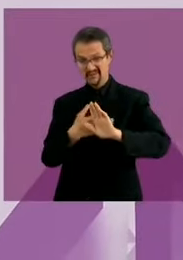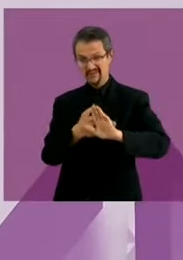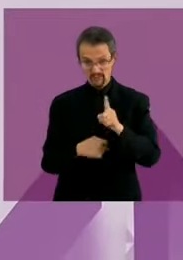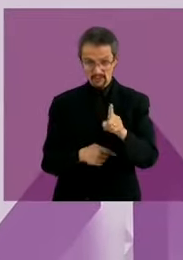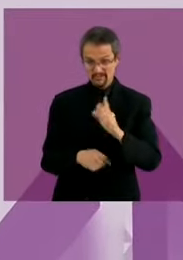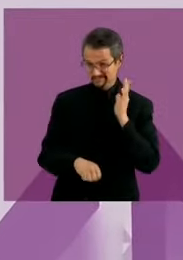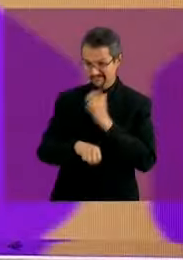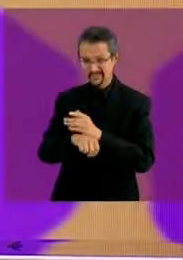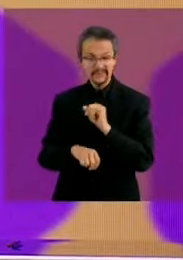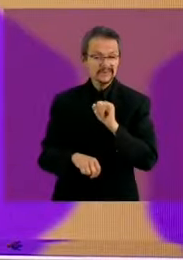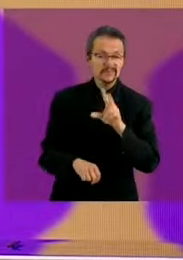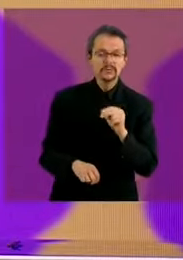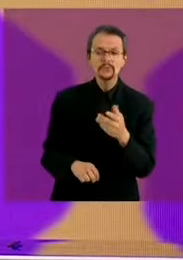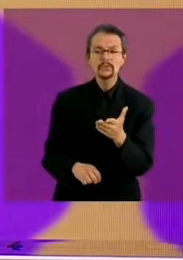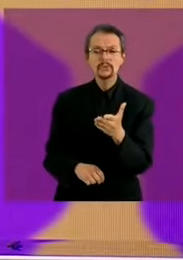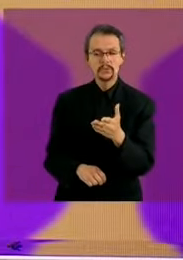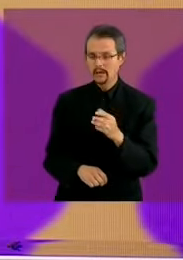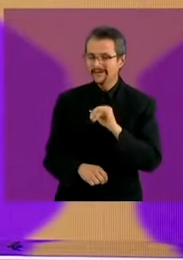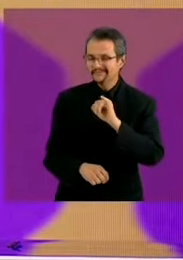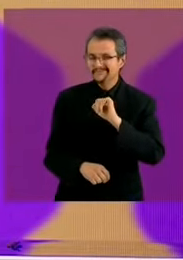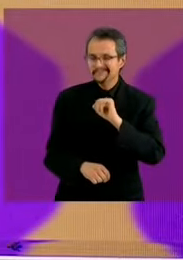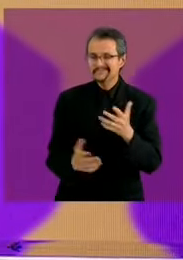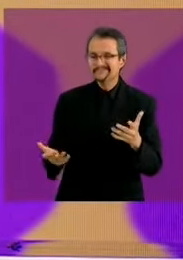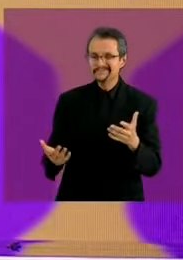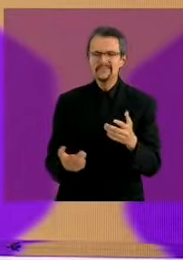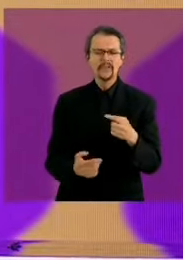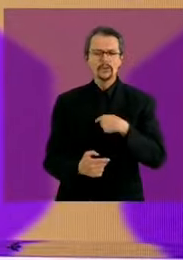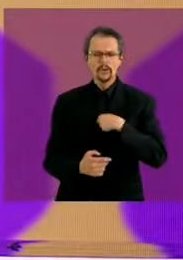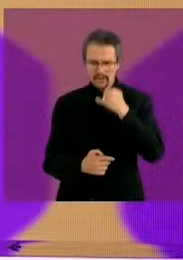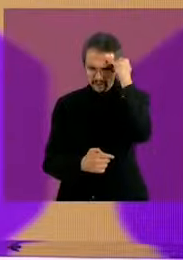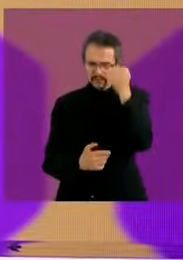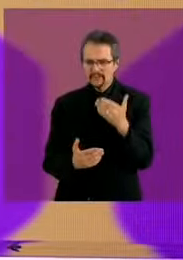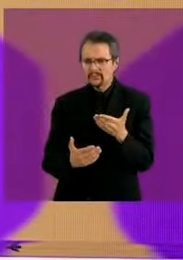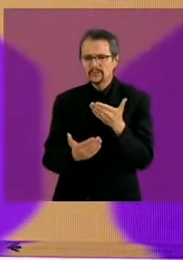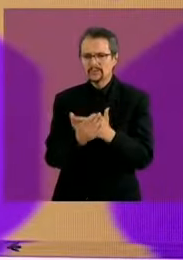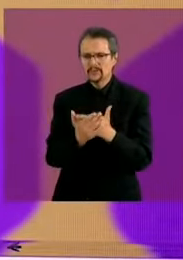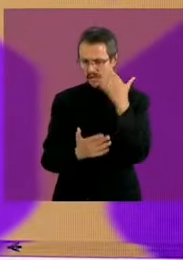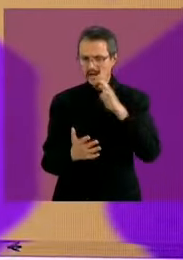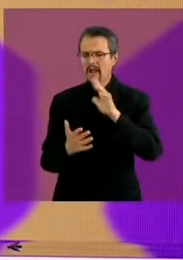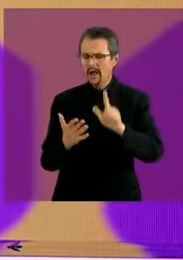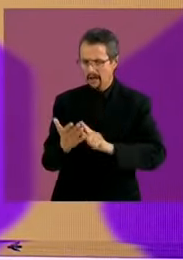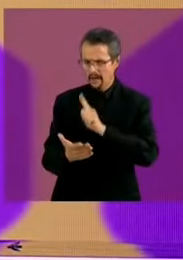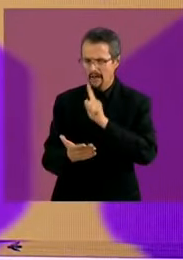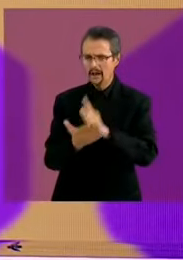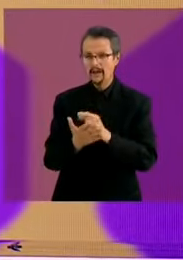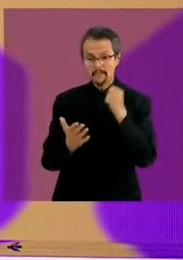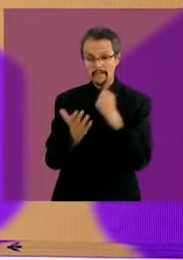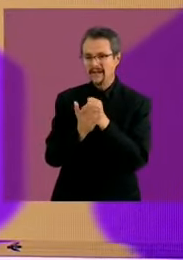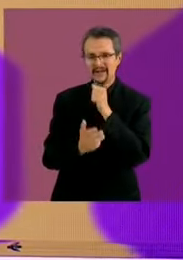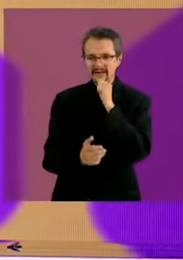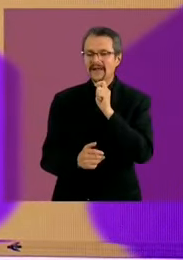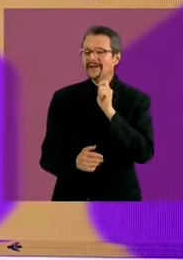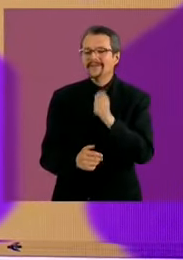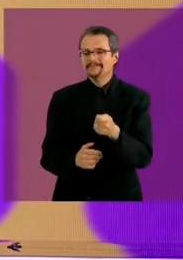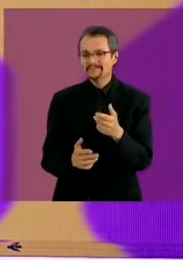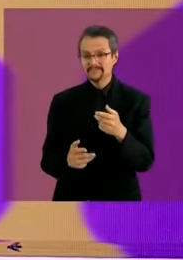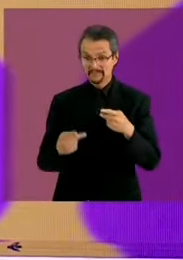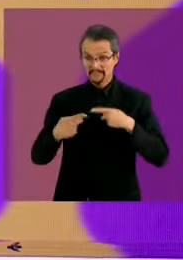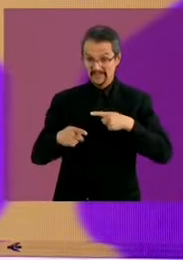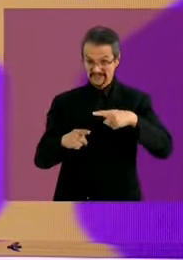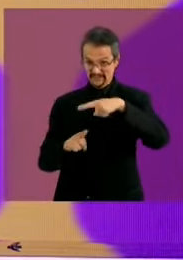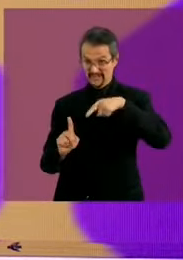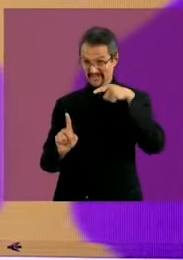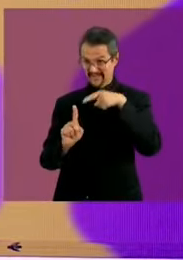personas? por supuesto una de mis iniciativas de ley que no se quiso aprobar pues es castigar los crímenes de odio